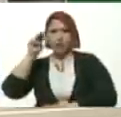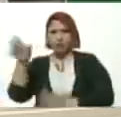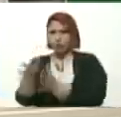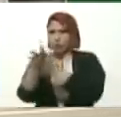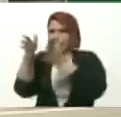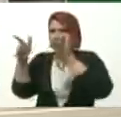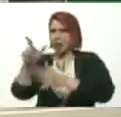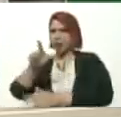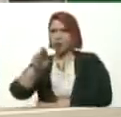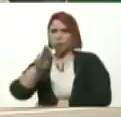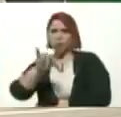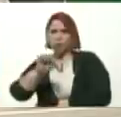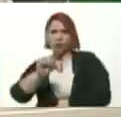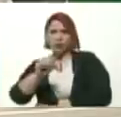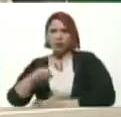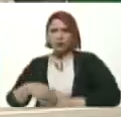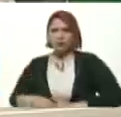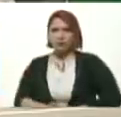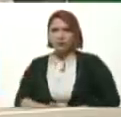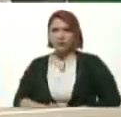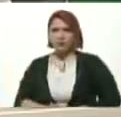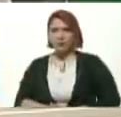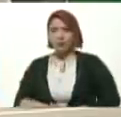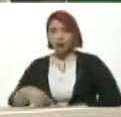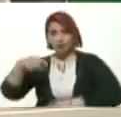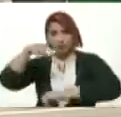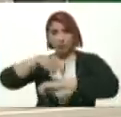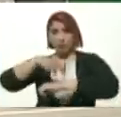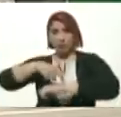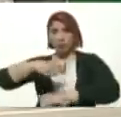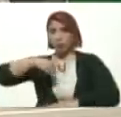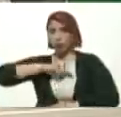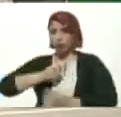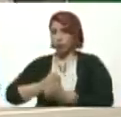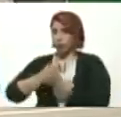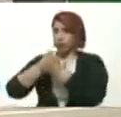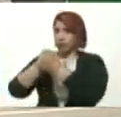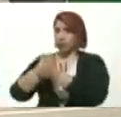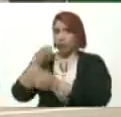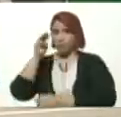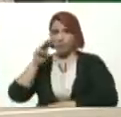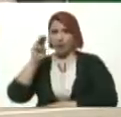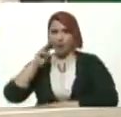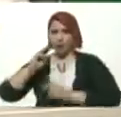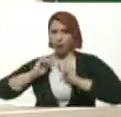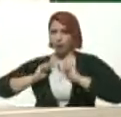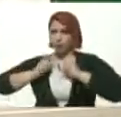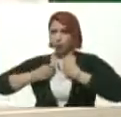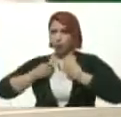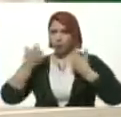Luis Beltrán Prieto Figueroa Y en estos tiempos Nuestro querido maestro Aristóbulo Istúria